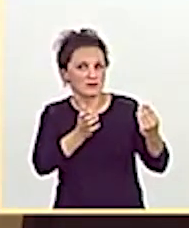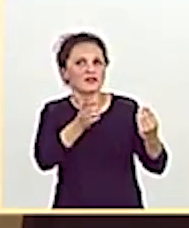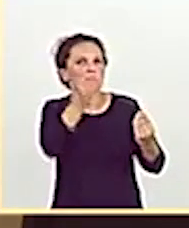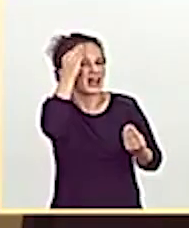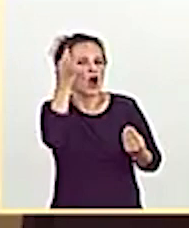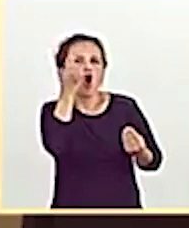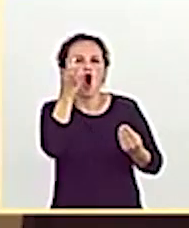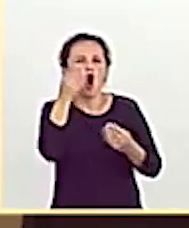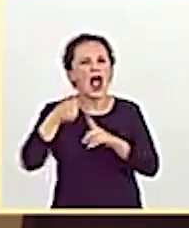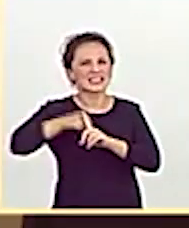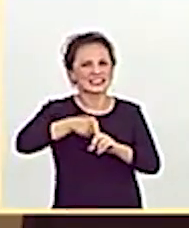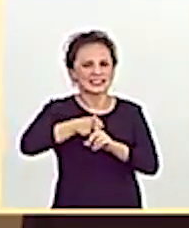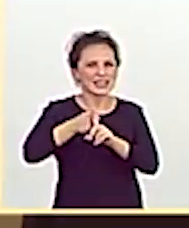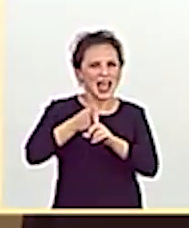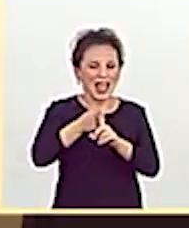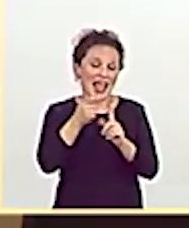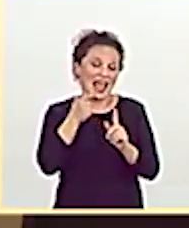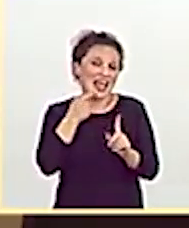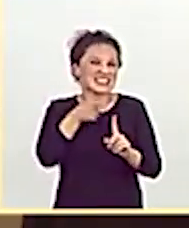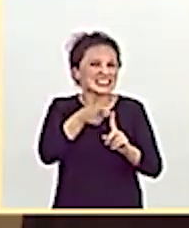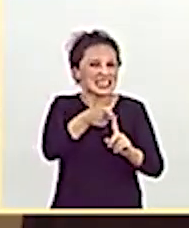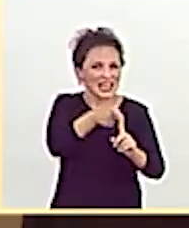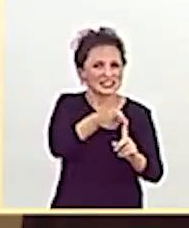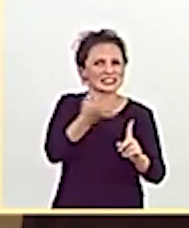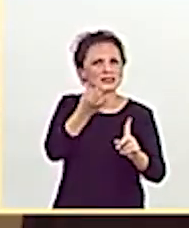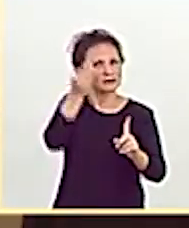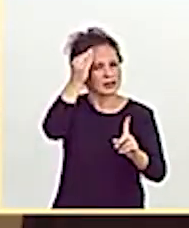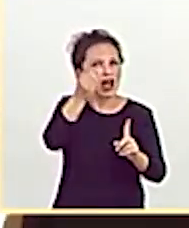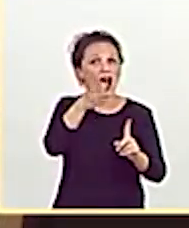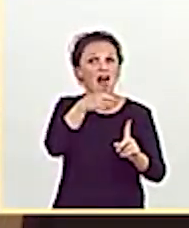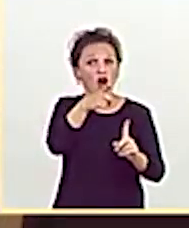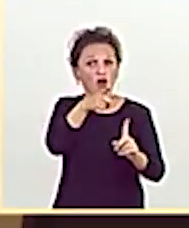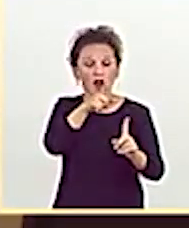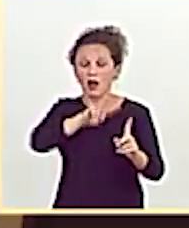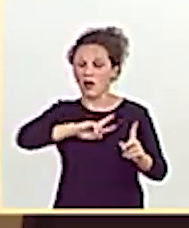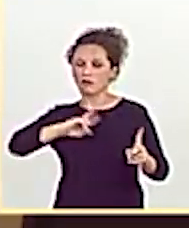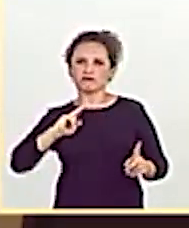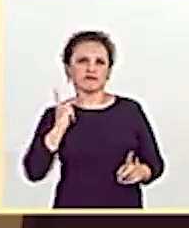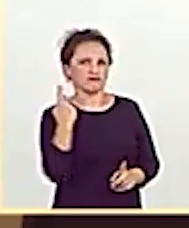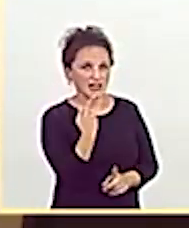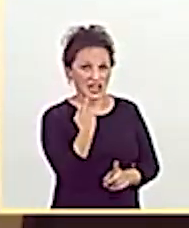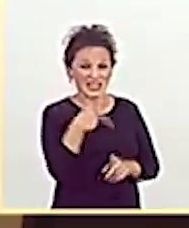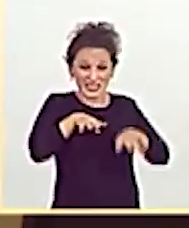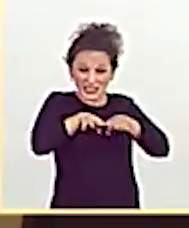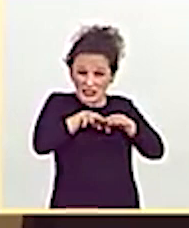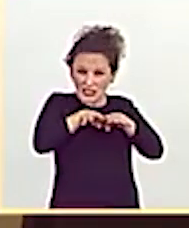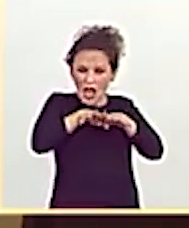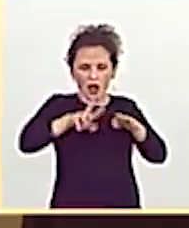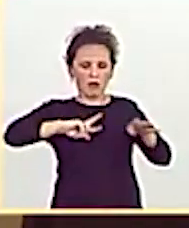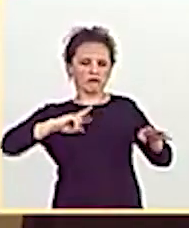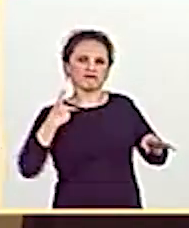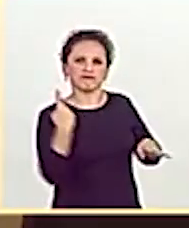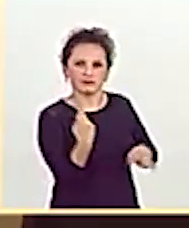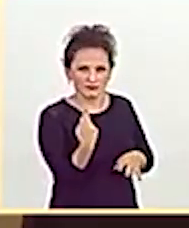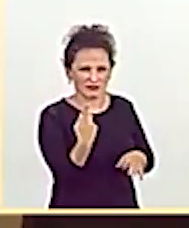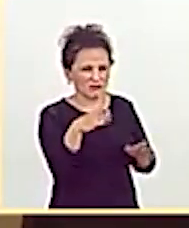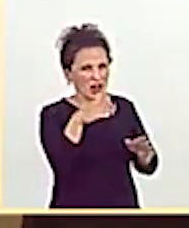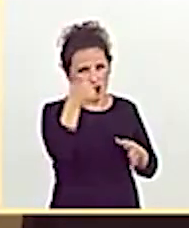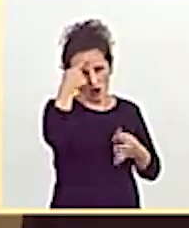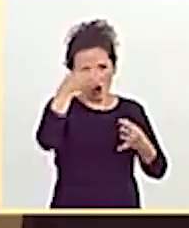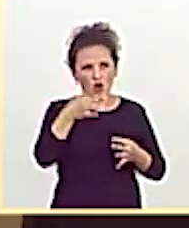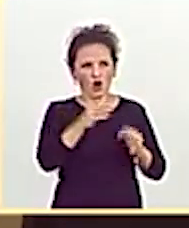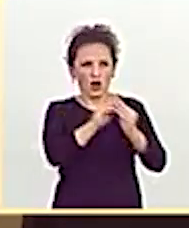¿Se ha convertido usted en lo que criticaba? Sí, sí, se ha convertido en lo que criticaba. Y es incoherente consigo mismo.